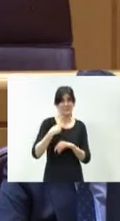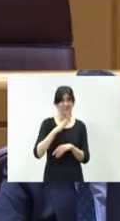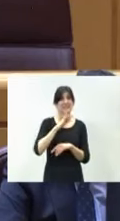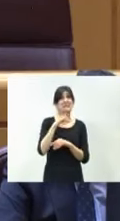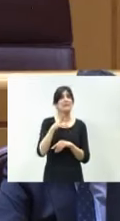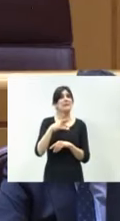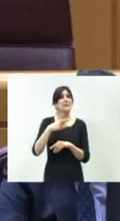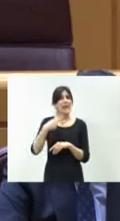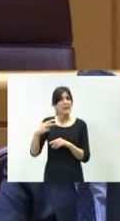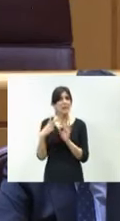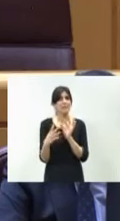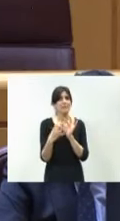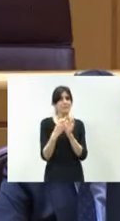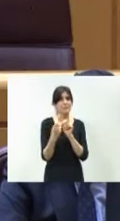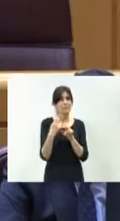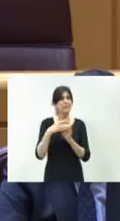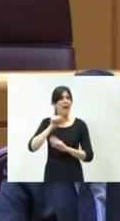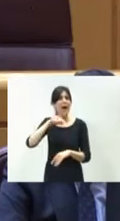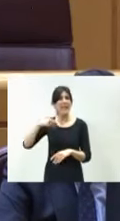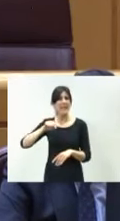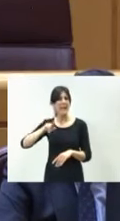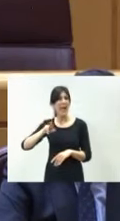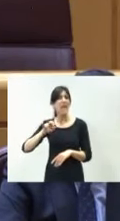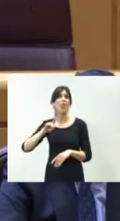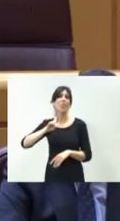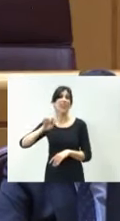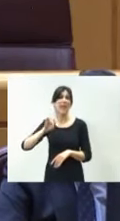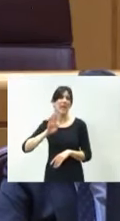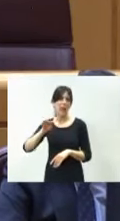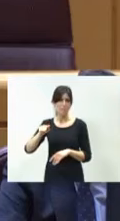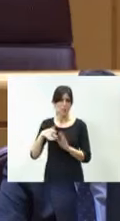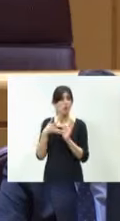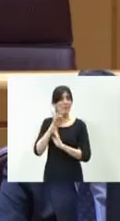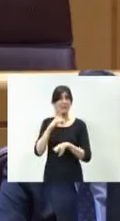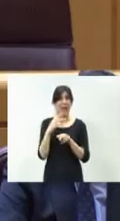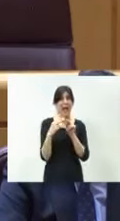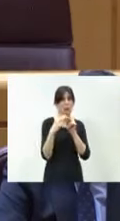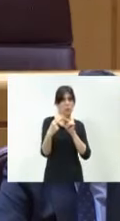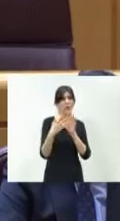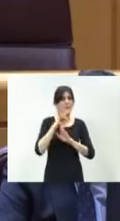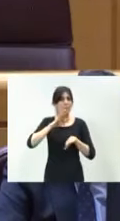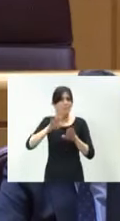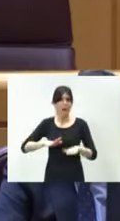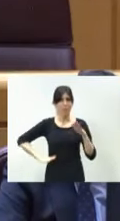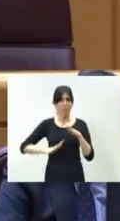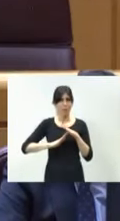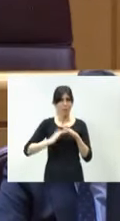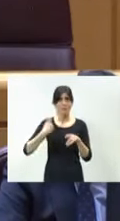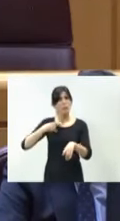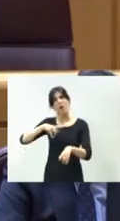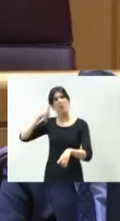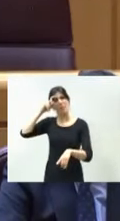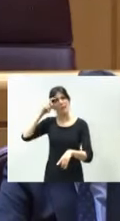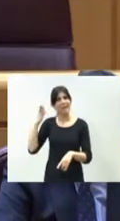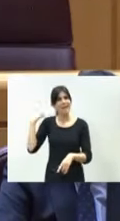Cantabria a través de Aguilar de Campó, más de lo mismo, una autovía completamente paralizada desde que el presidente Zapatero,